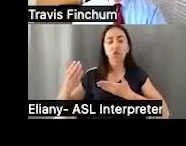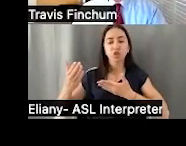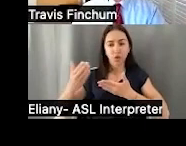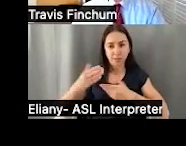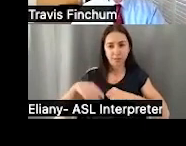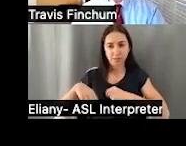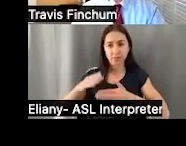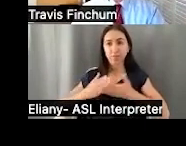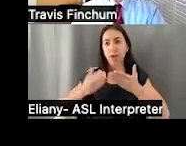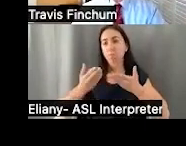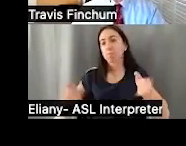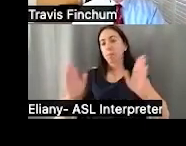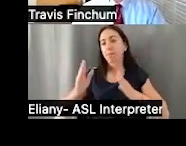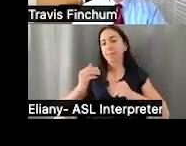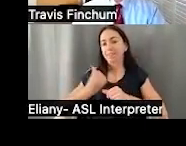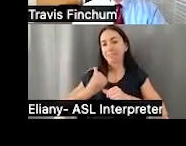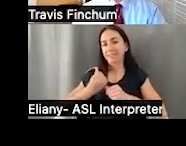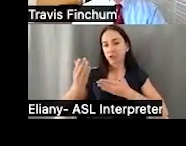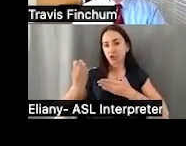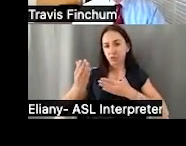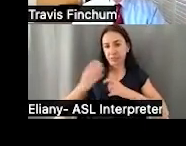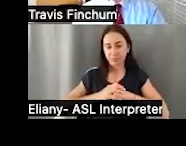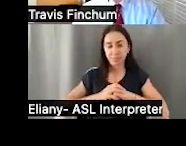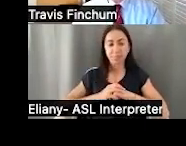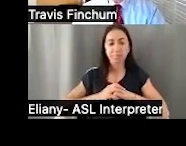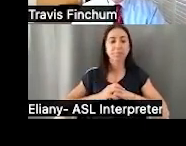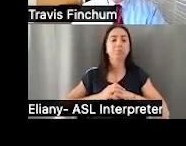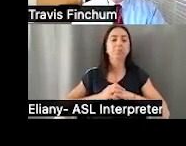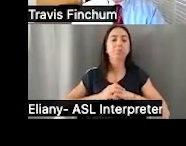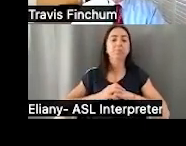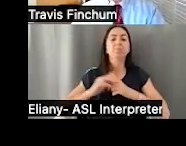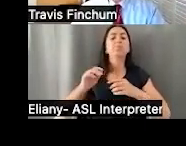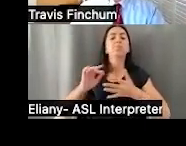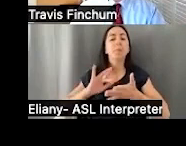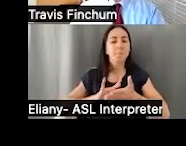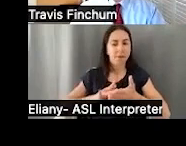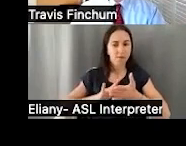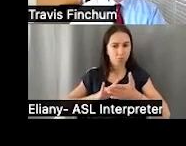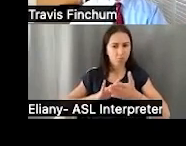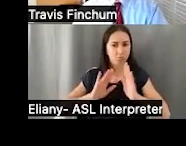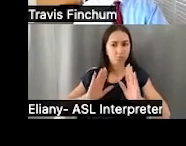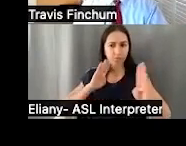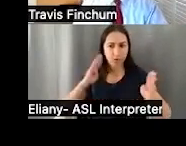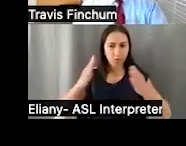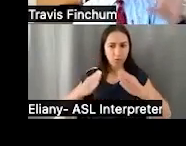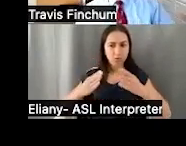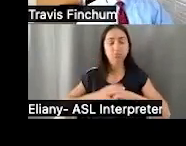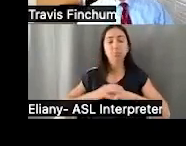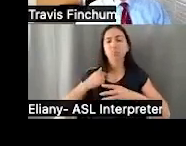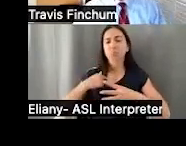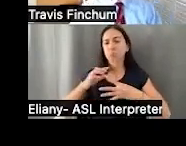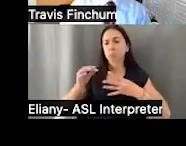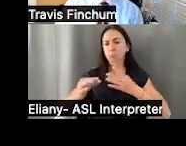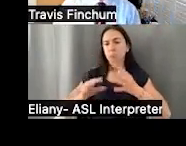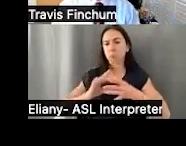Son servicios. Algunos de nuestros programas de asistencia pública y en particular cobertura médica. Voy a mencionar